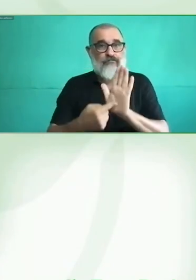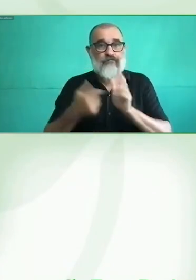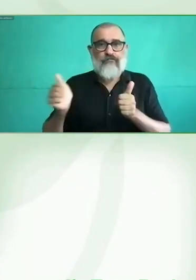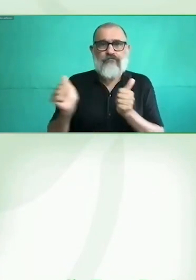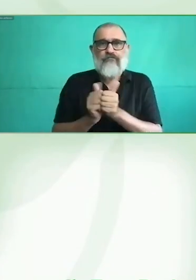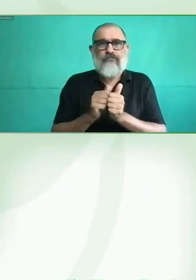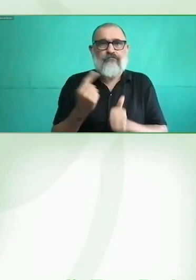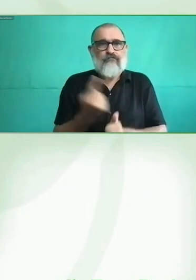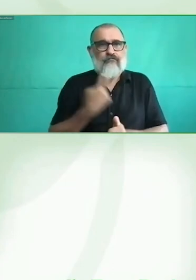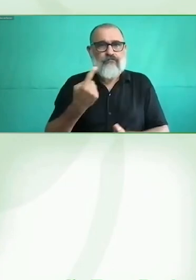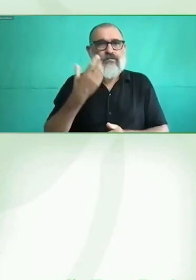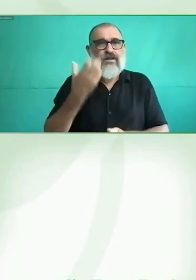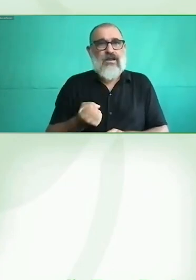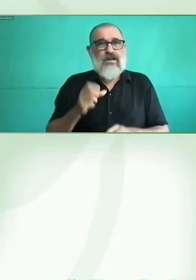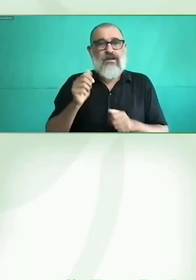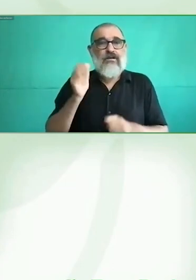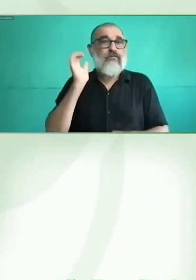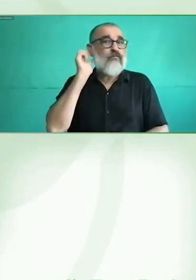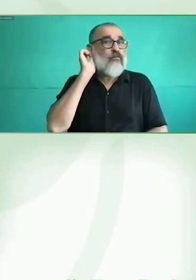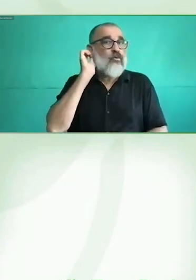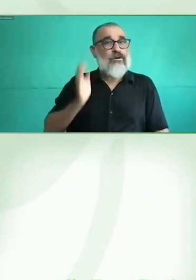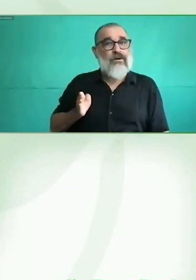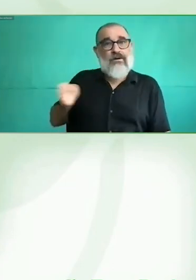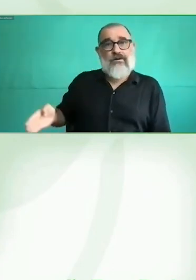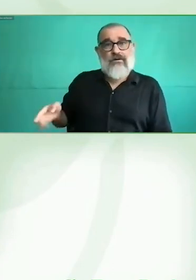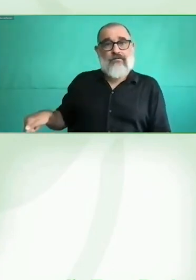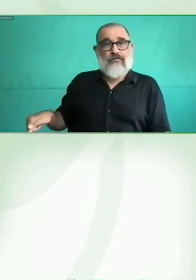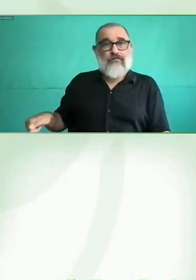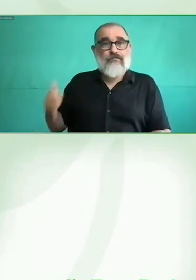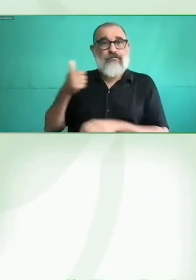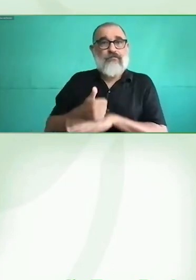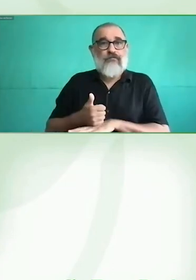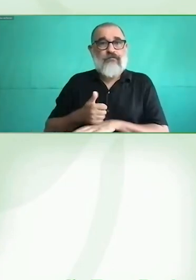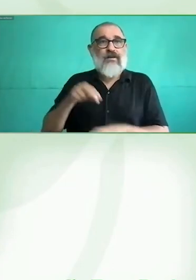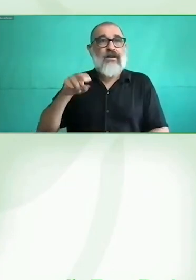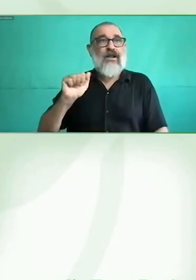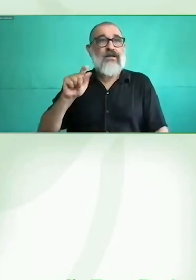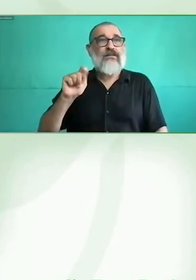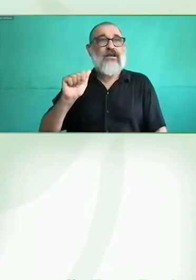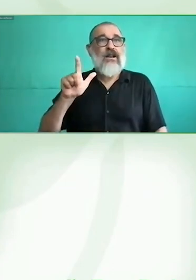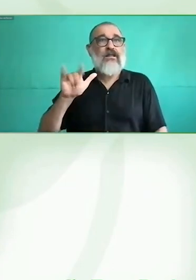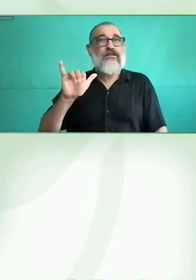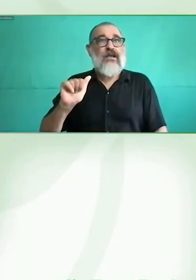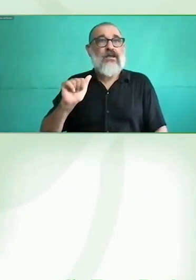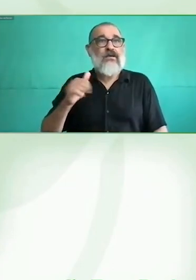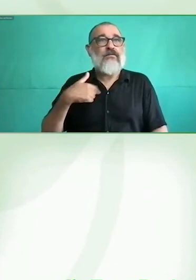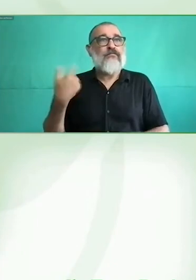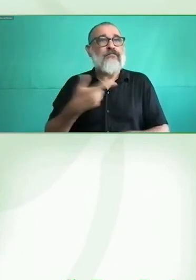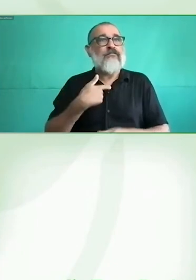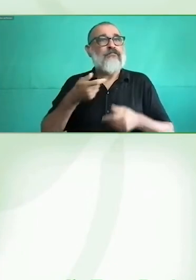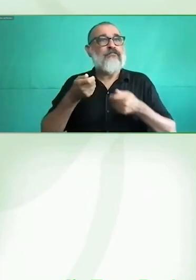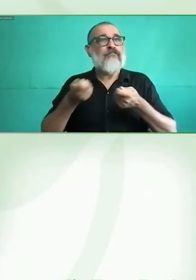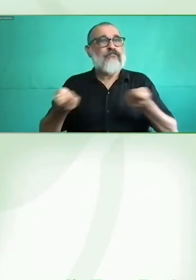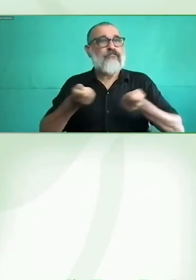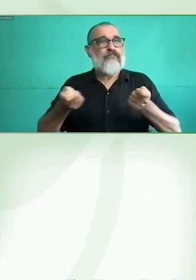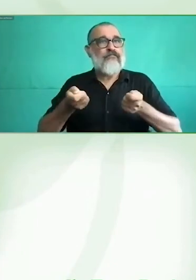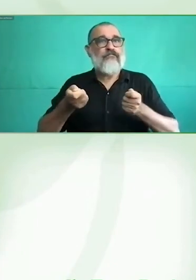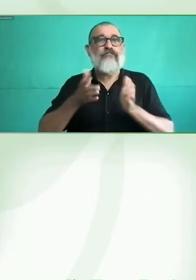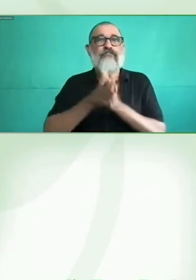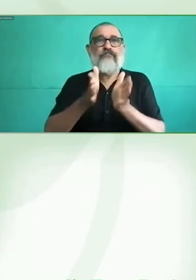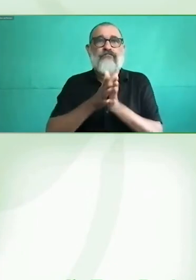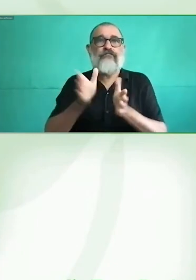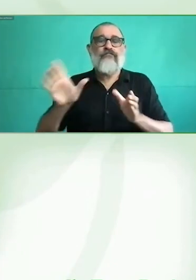Ella es Natalia Walla, del Grupo Social 11. Y Natalia es parte del Grupo Social 11 desde